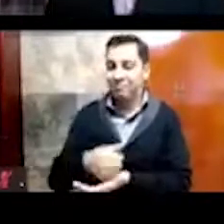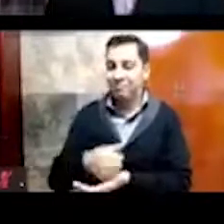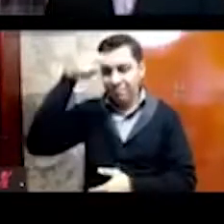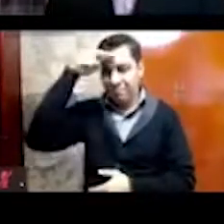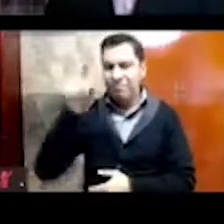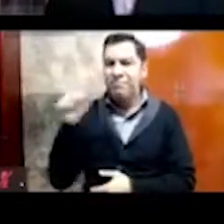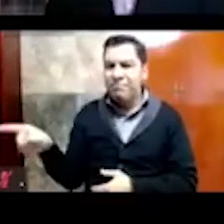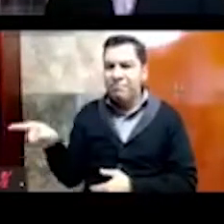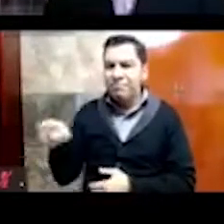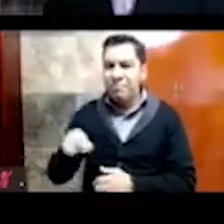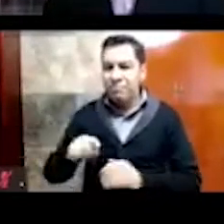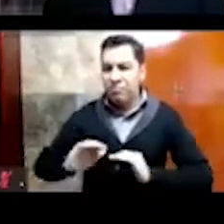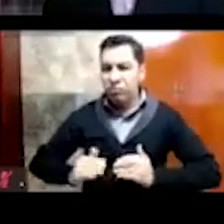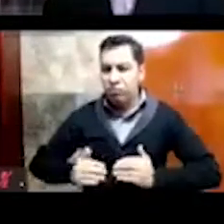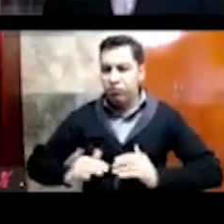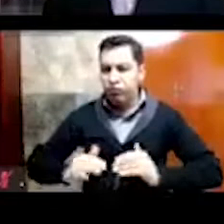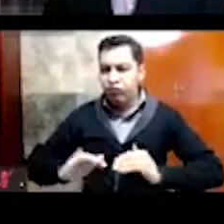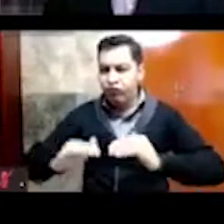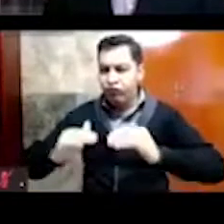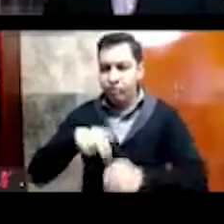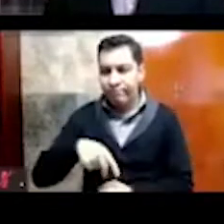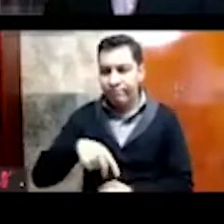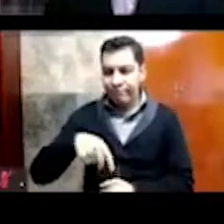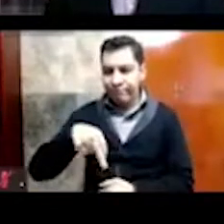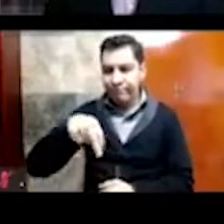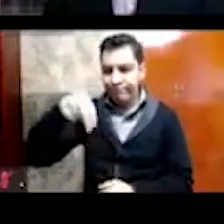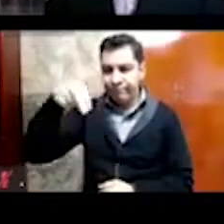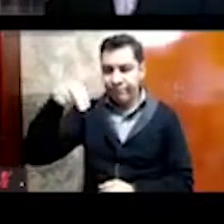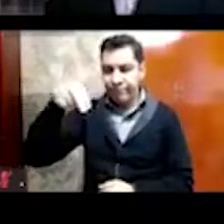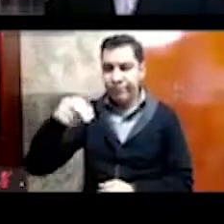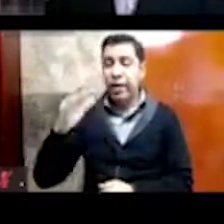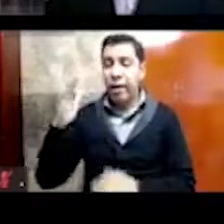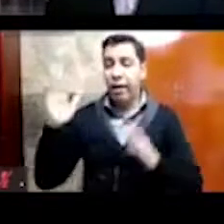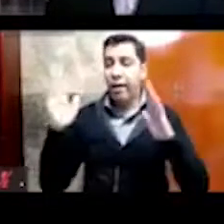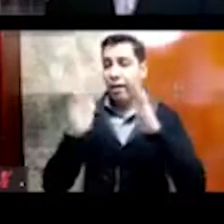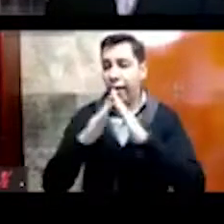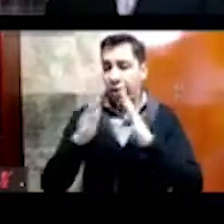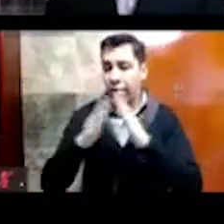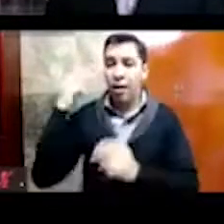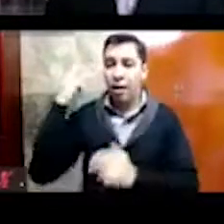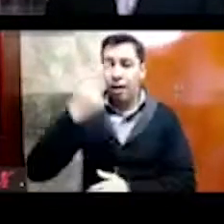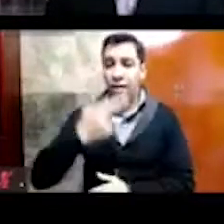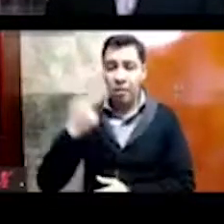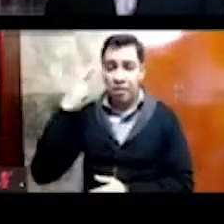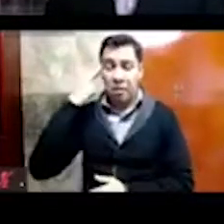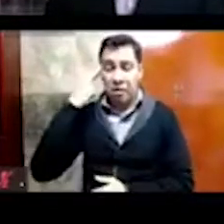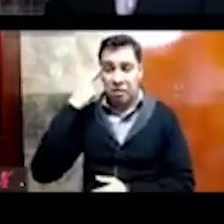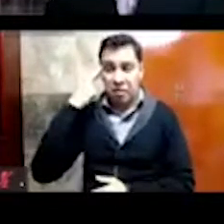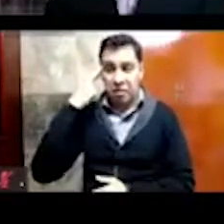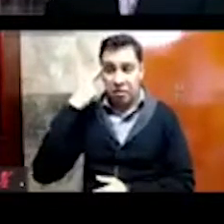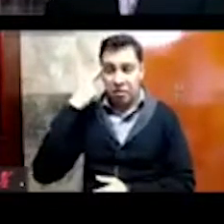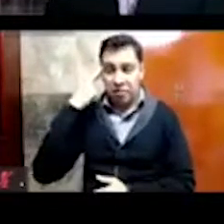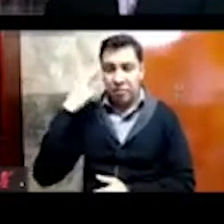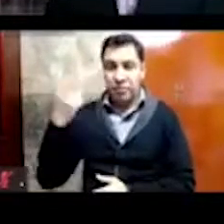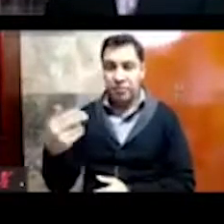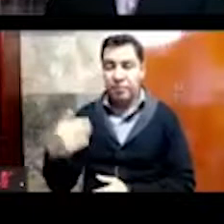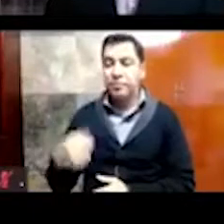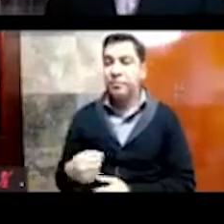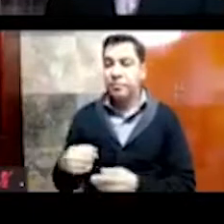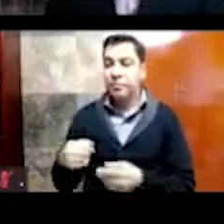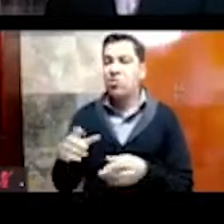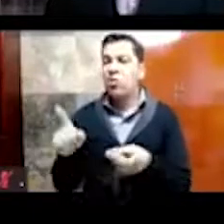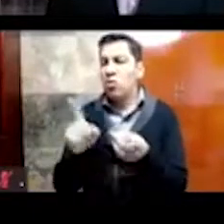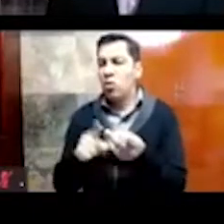que se encuentra en la casa del Marqués del Apartado, en la esquina de las calles de República de